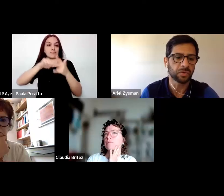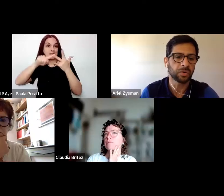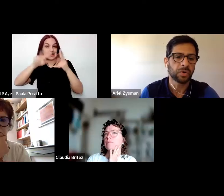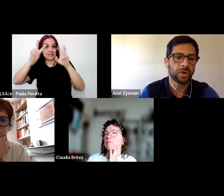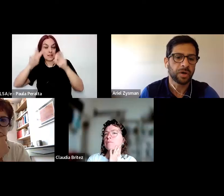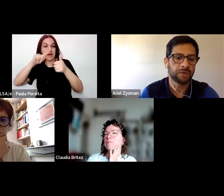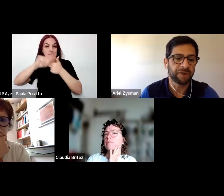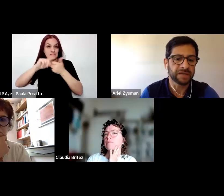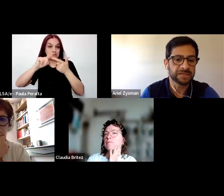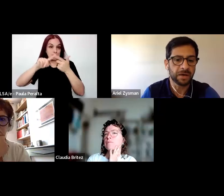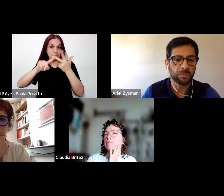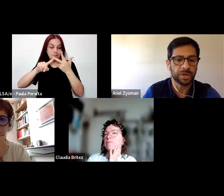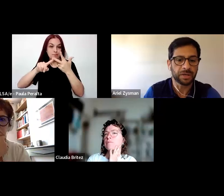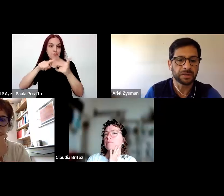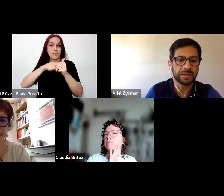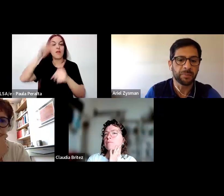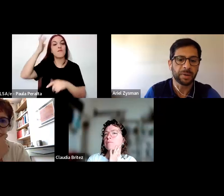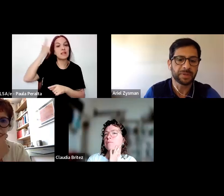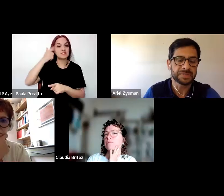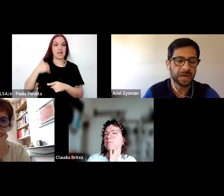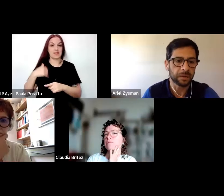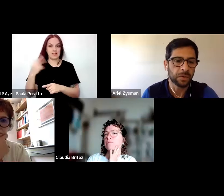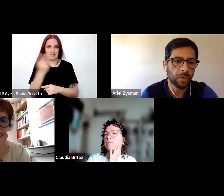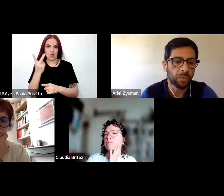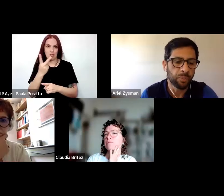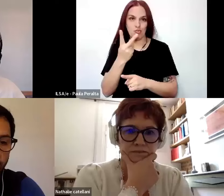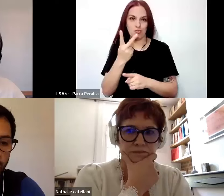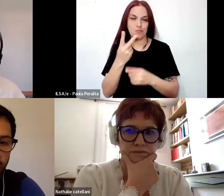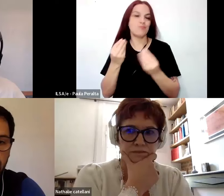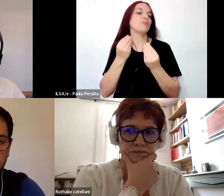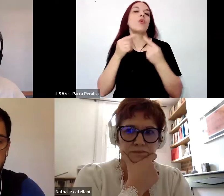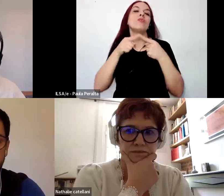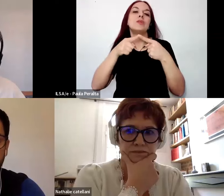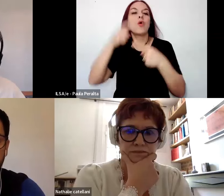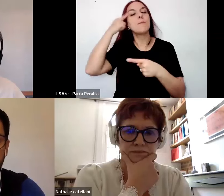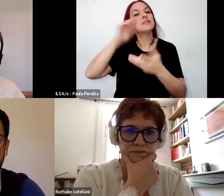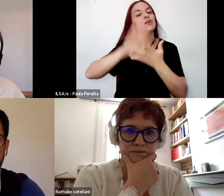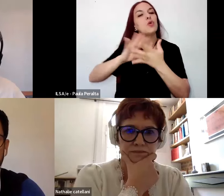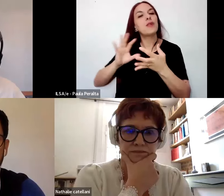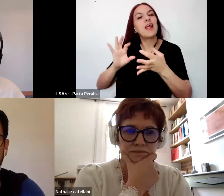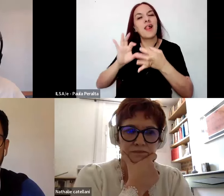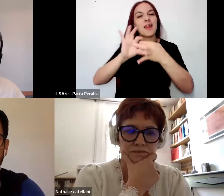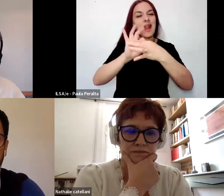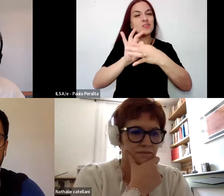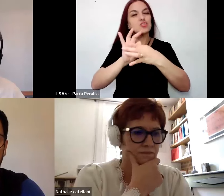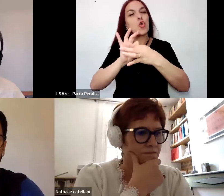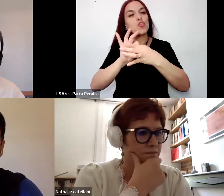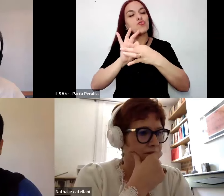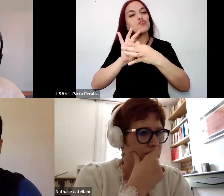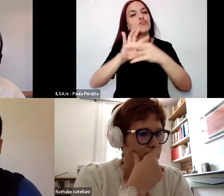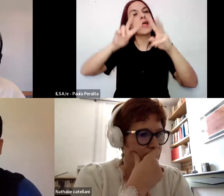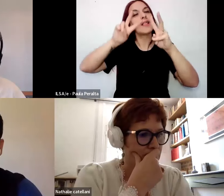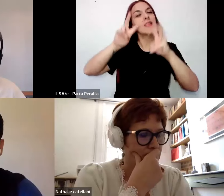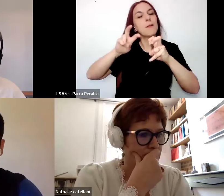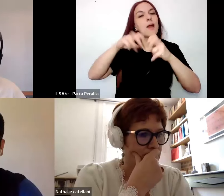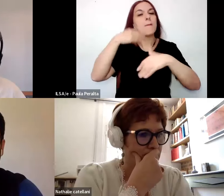tanto en Francia como en Argentina para pensar un poco la relación entre lo que tiene que ver con los